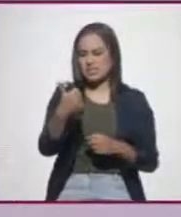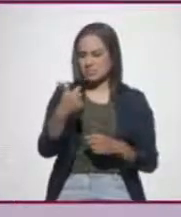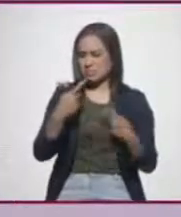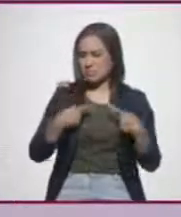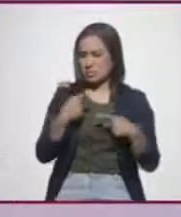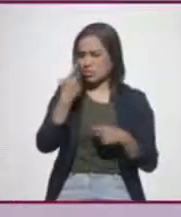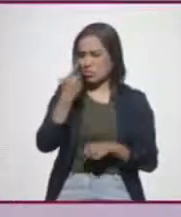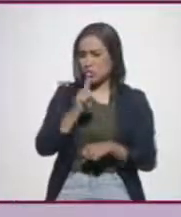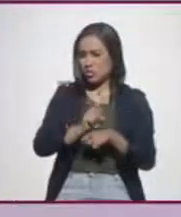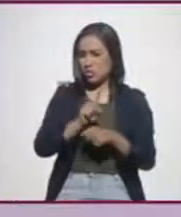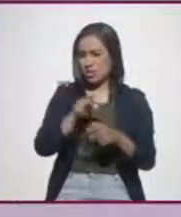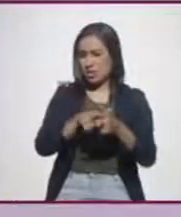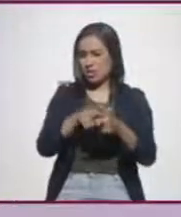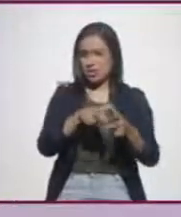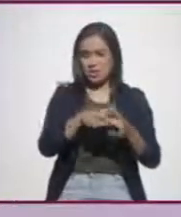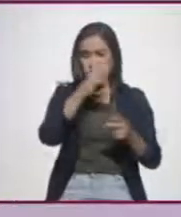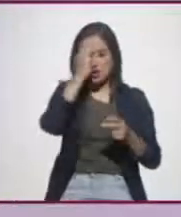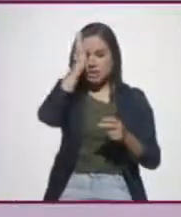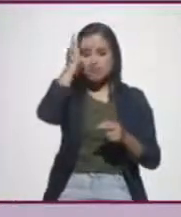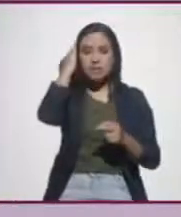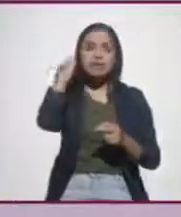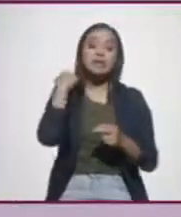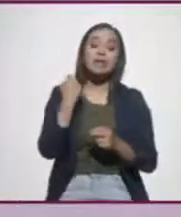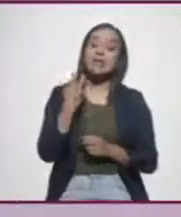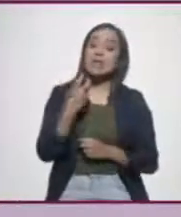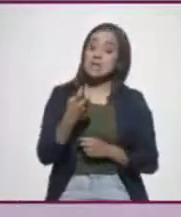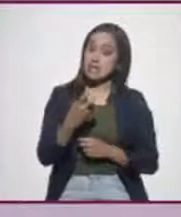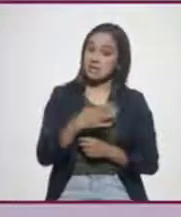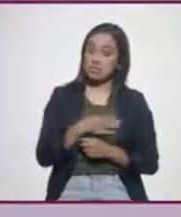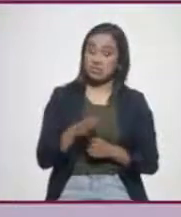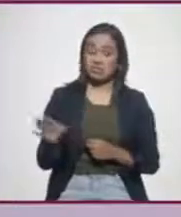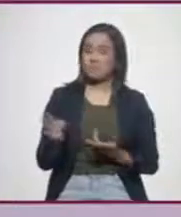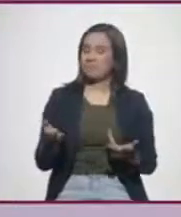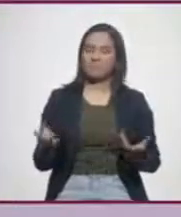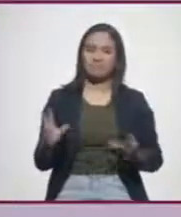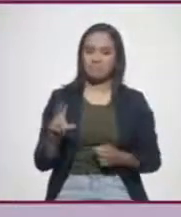por día, bajo cualquier parámetro no es un buen número. Claro que no.